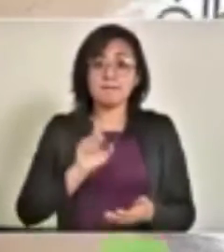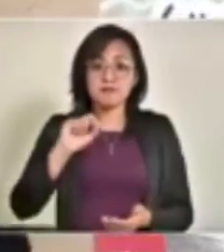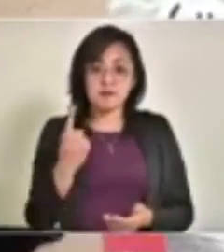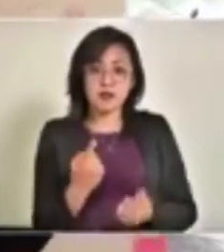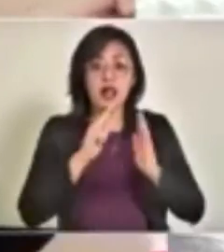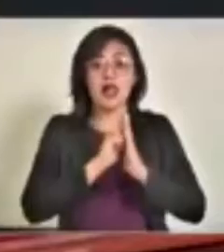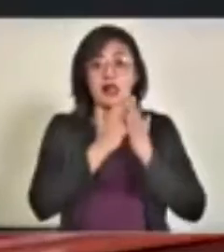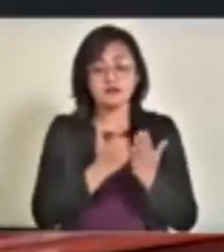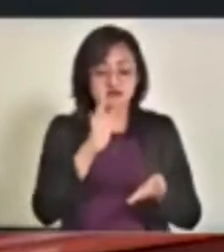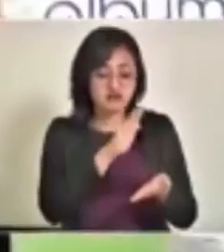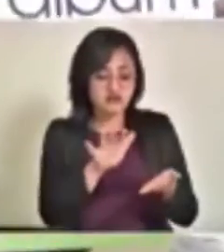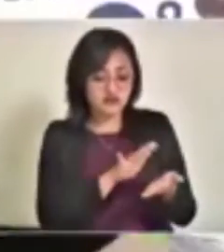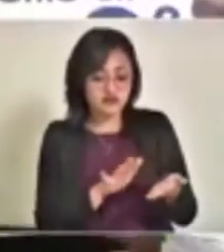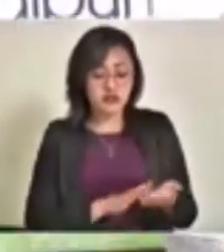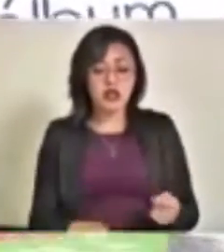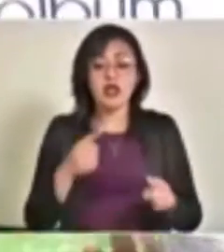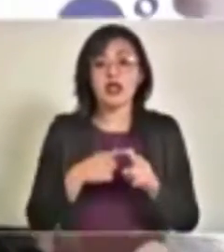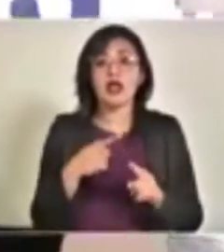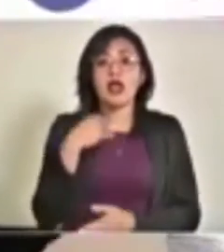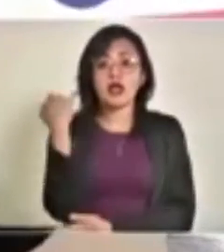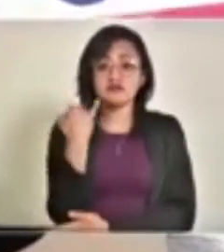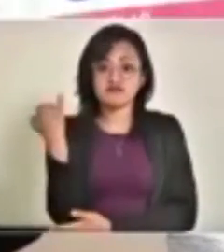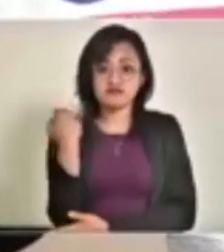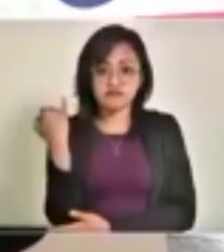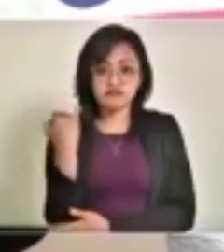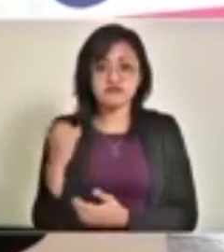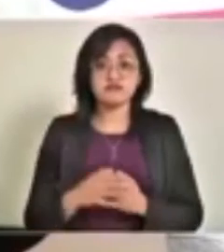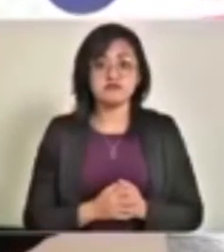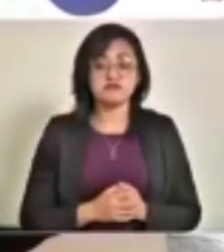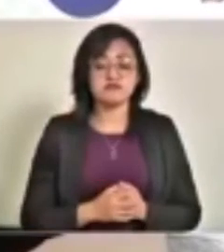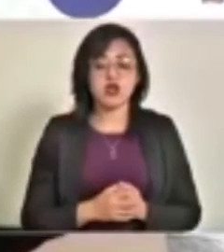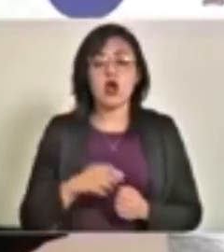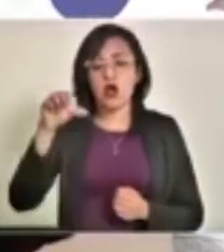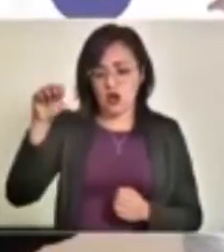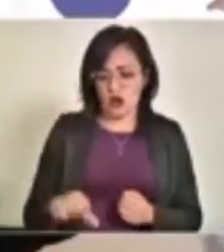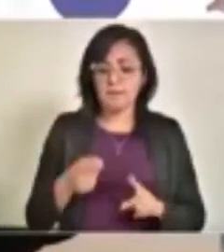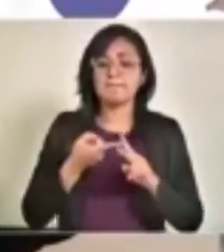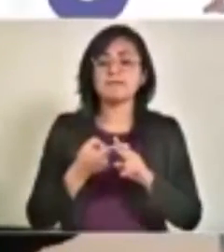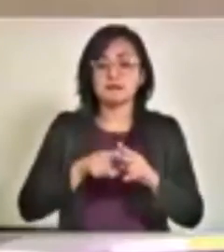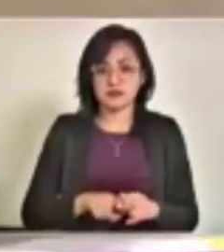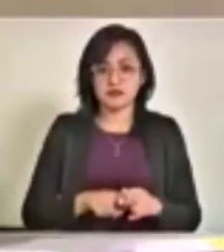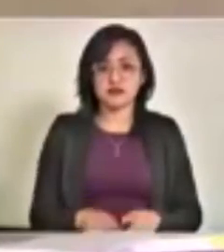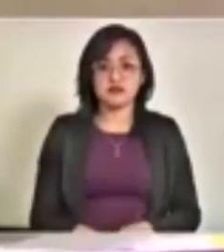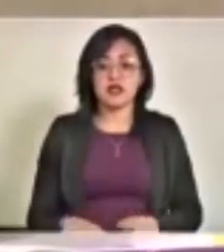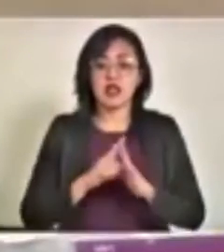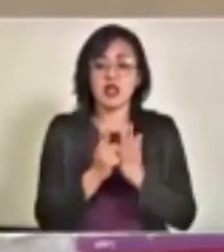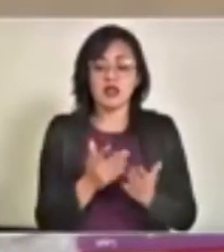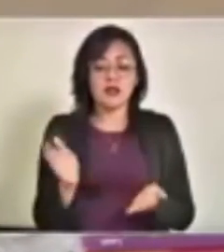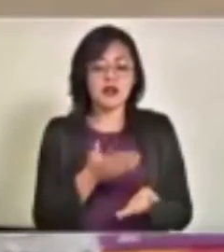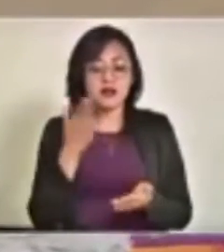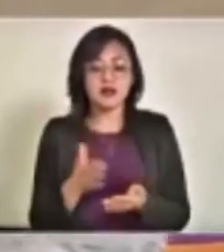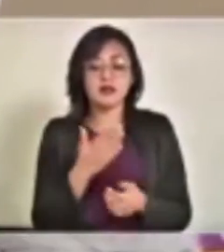de texto de preescolar. Hoy. Libro de texto